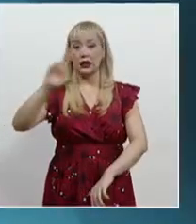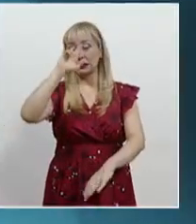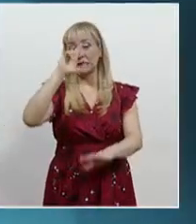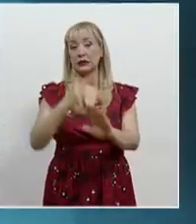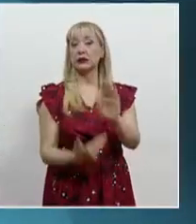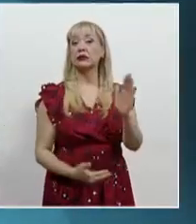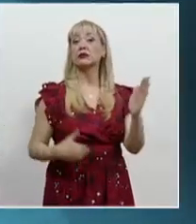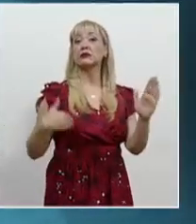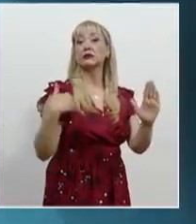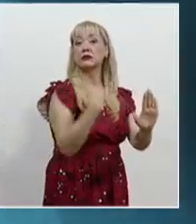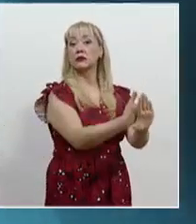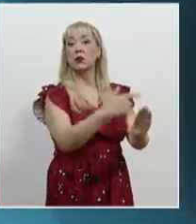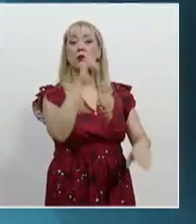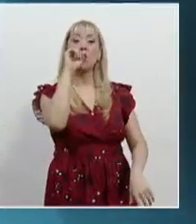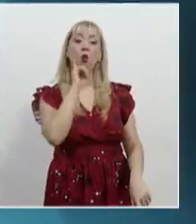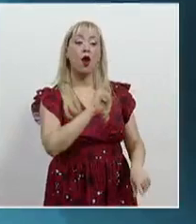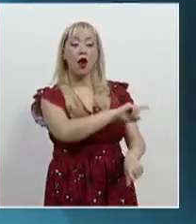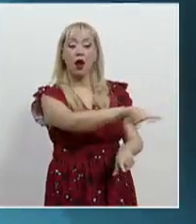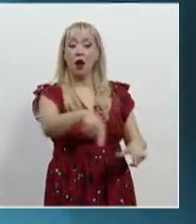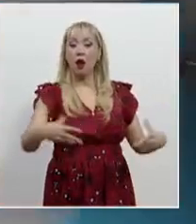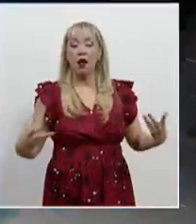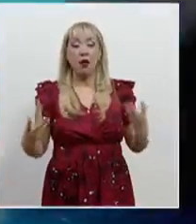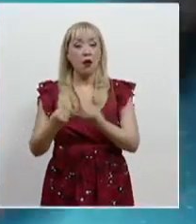contra integrantes del ayuntamiento.